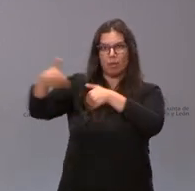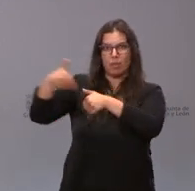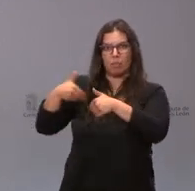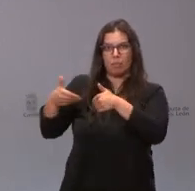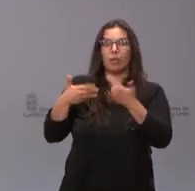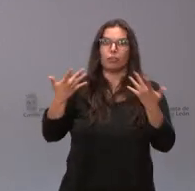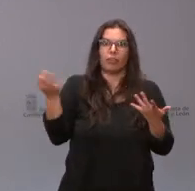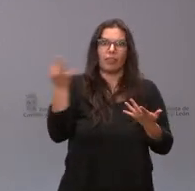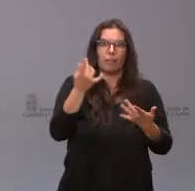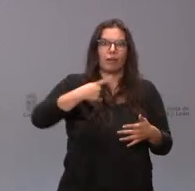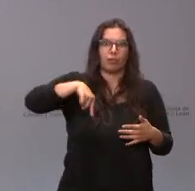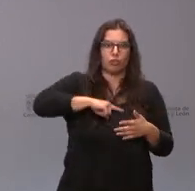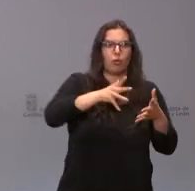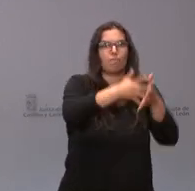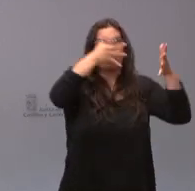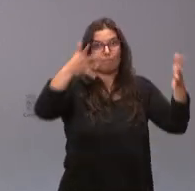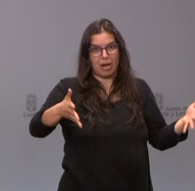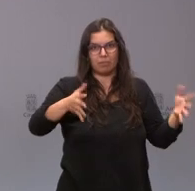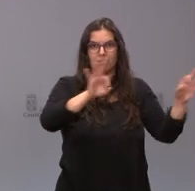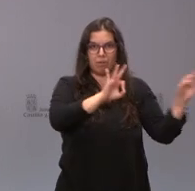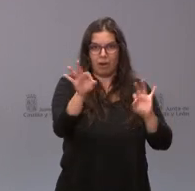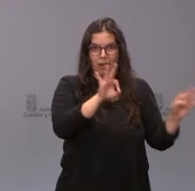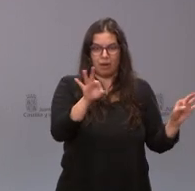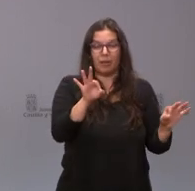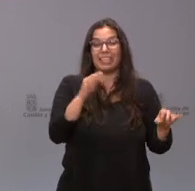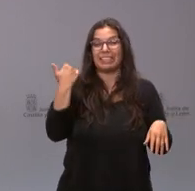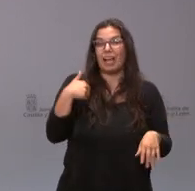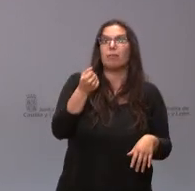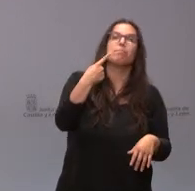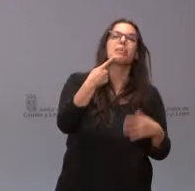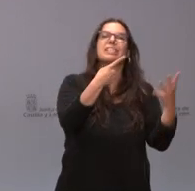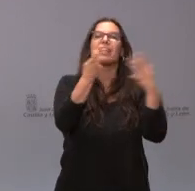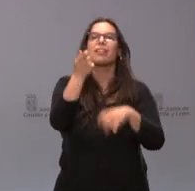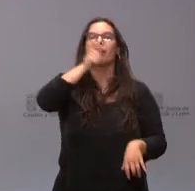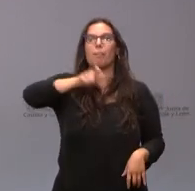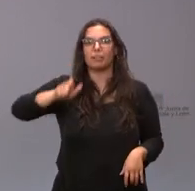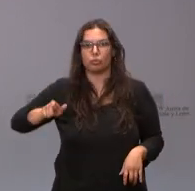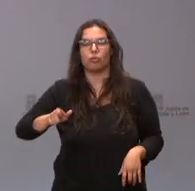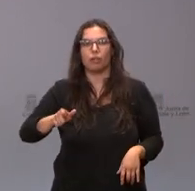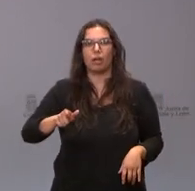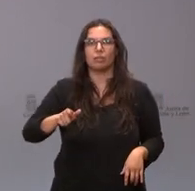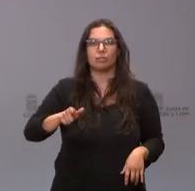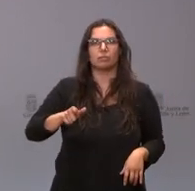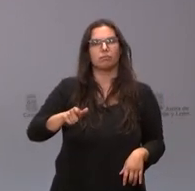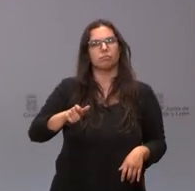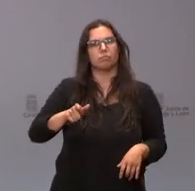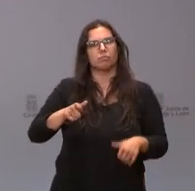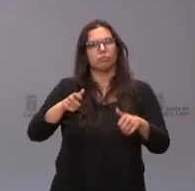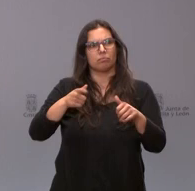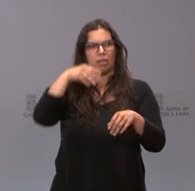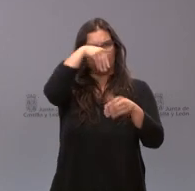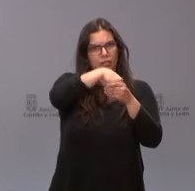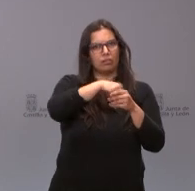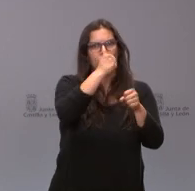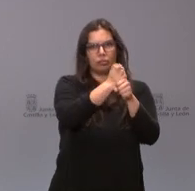hacen oportuna su ampliación. Son ya 1.600 personas, muchas de ellas de muy alta cualificación, las que trabajan en el